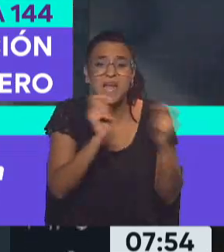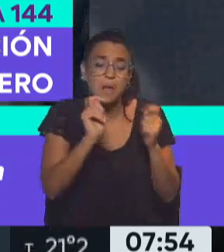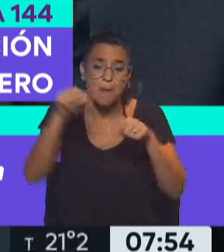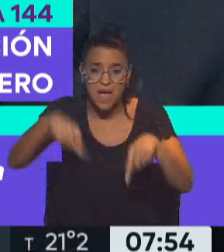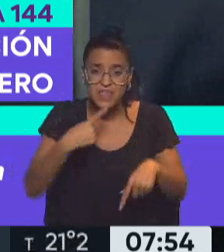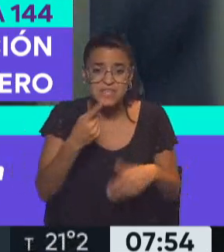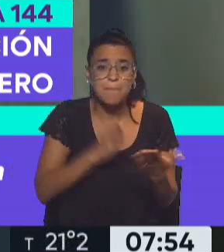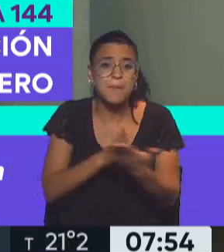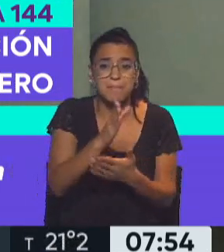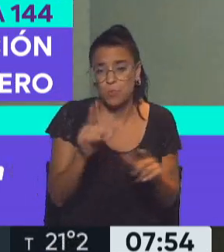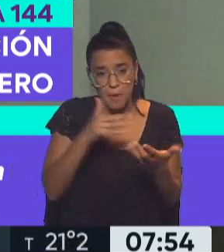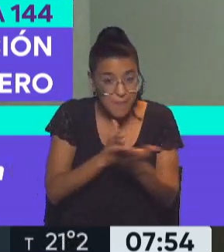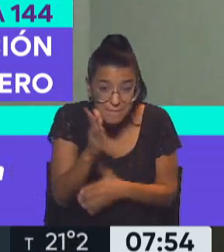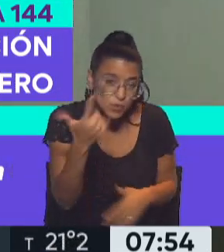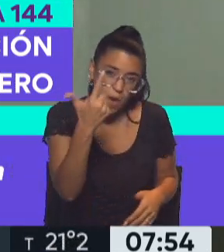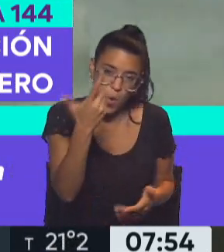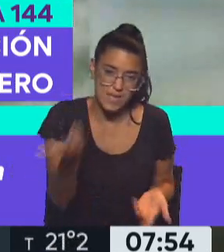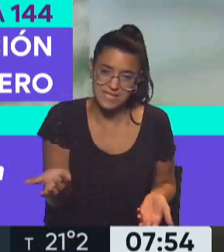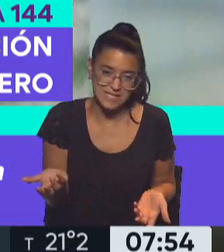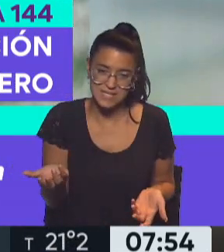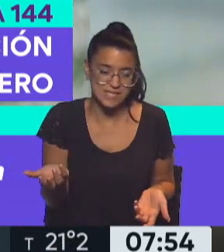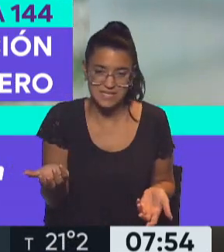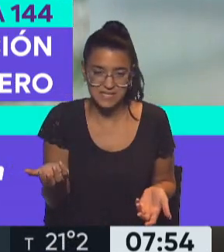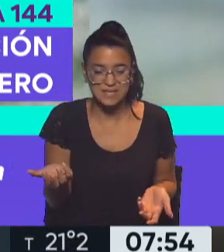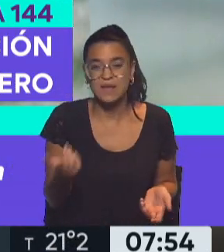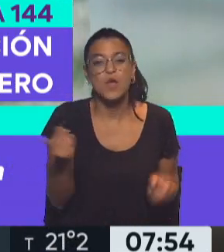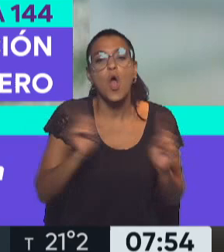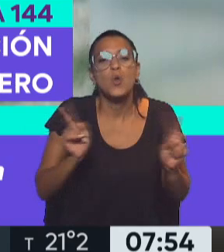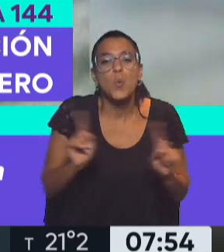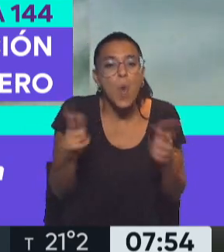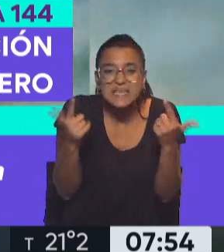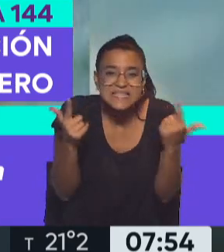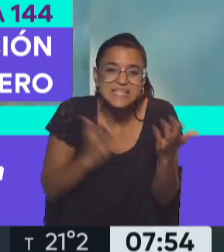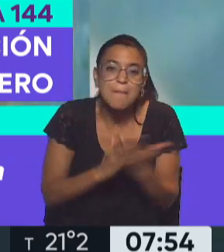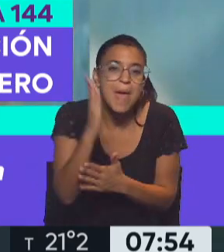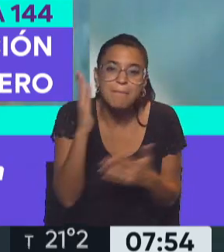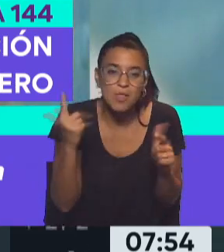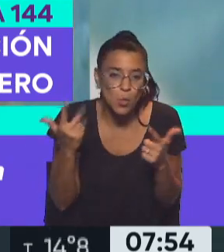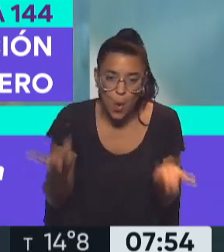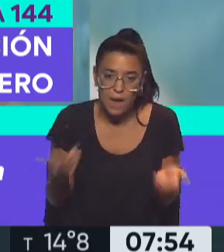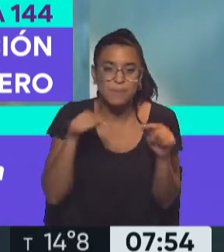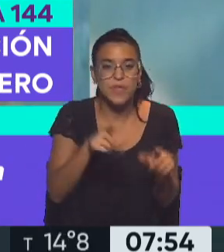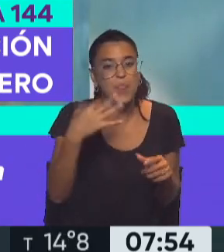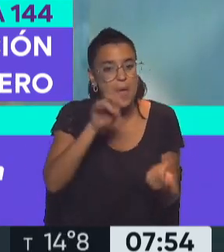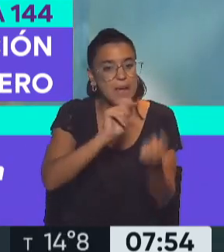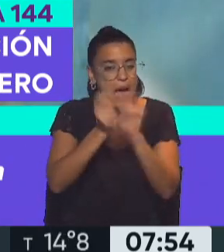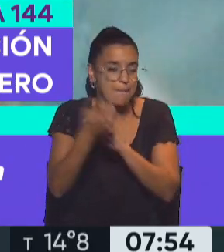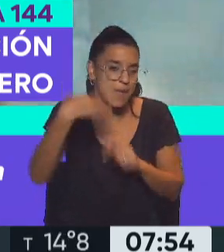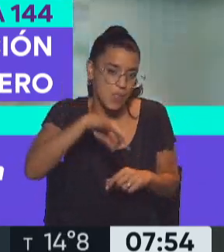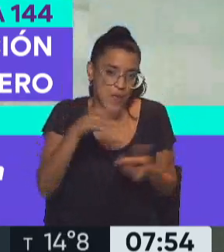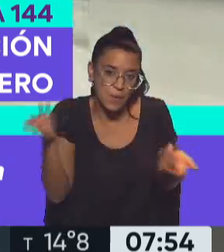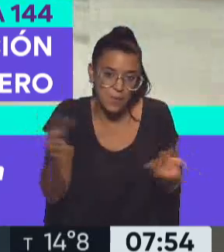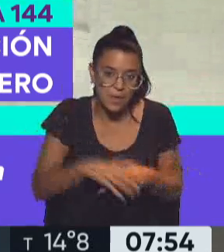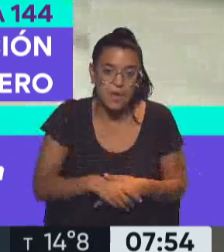dicen perpetua, no es perpetua. No existe la perpetuidad y es uno de los cambios que tendría que haber.